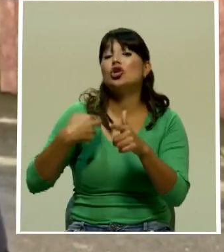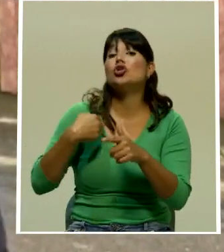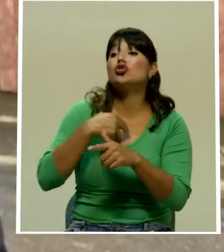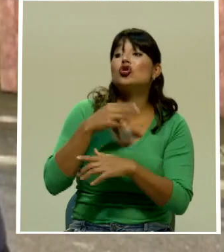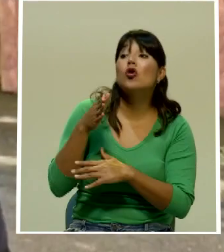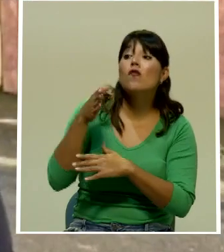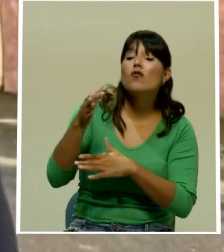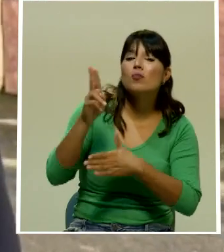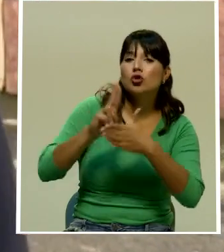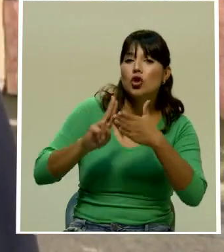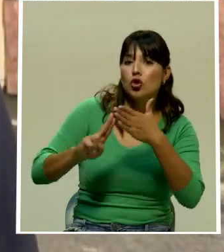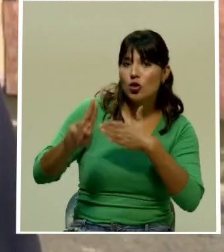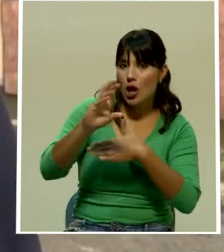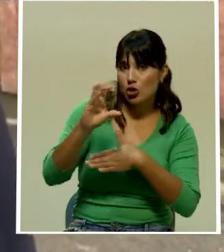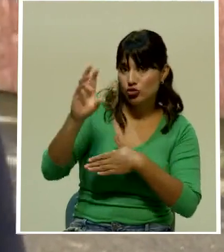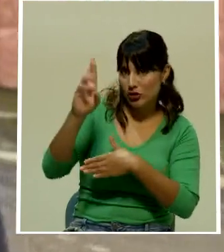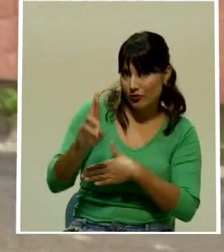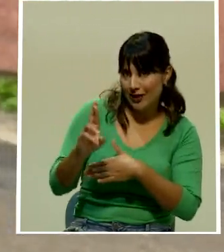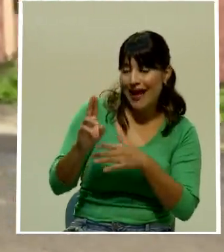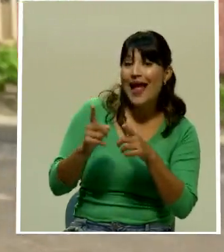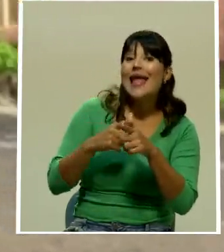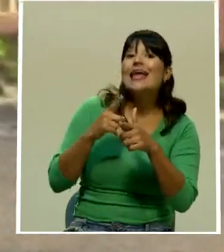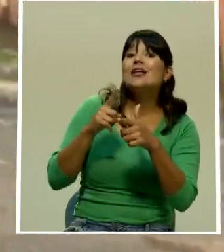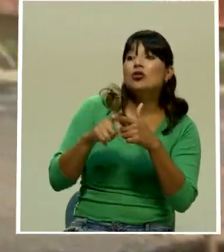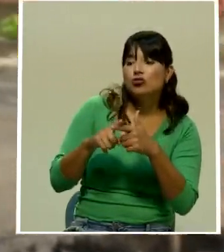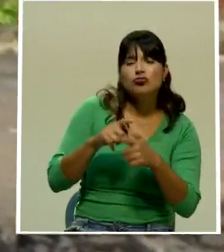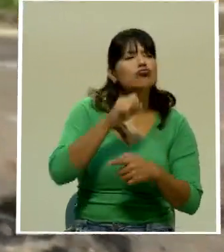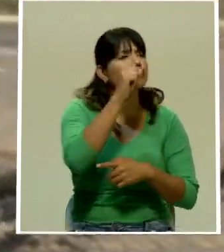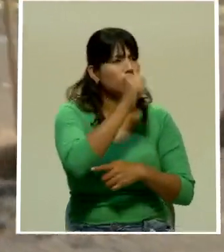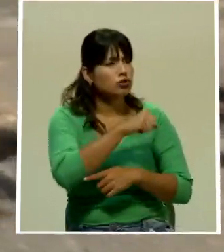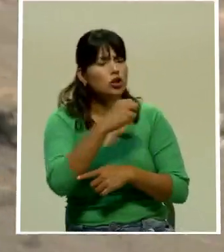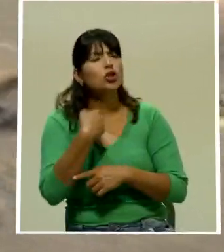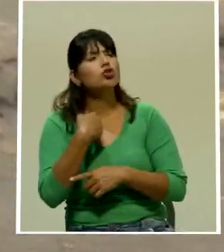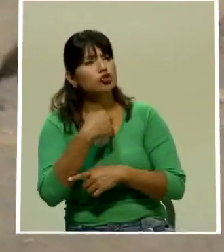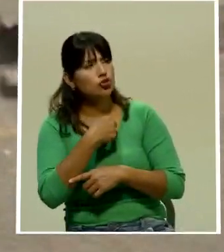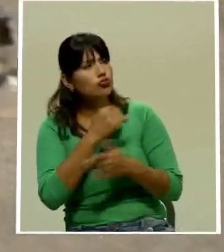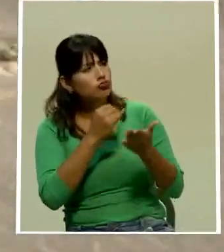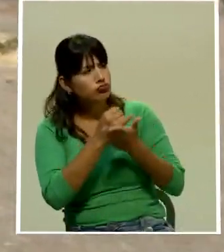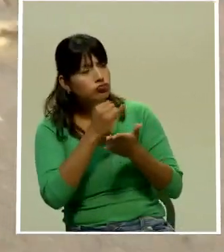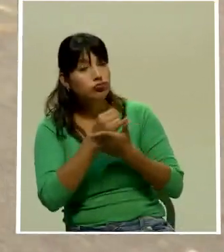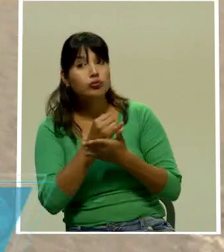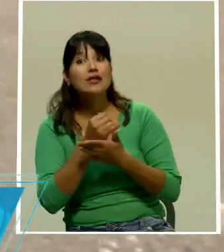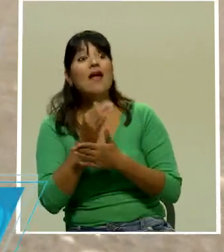Ellos pronosticaron que esto que ustedes van a estar viendo se dio